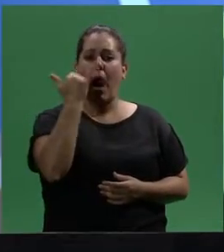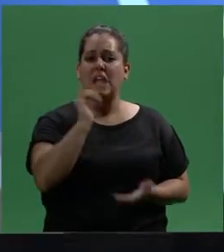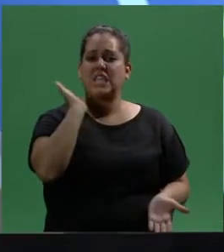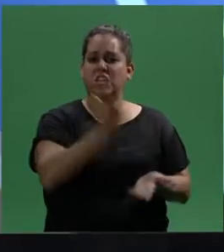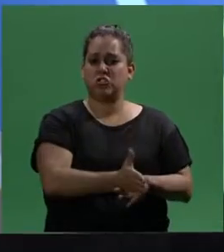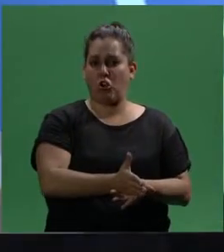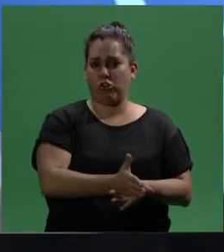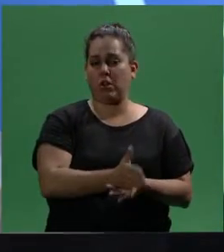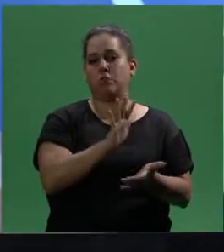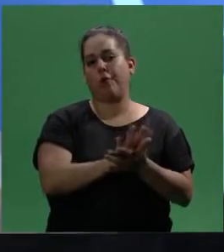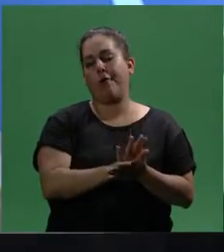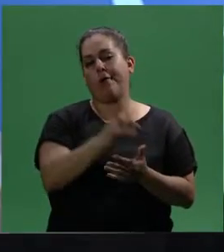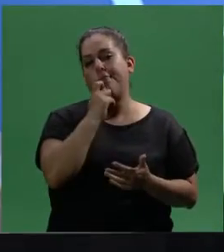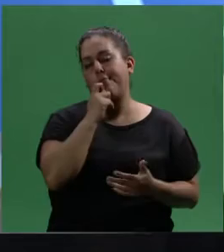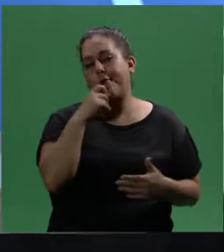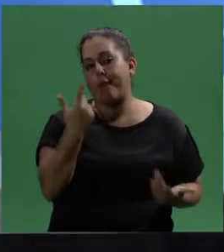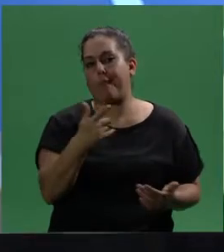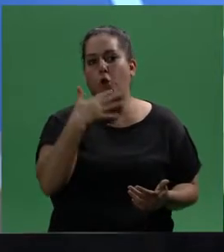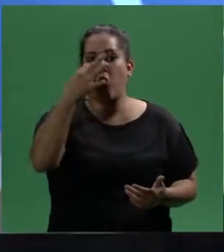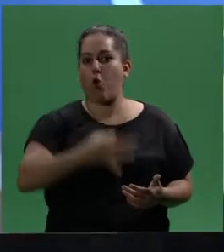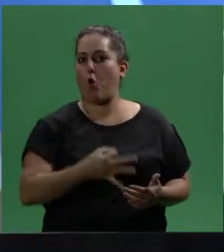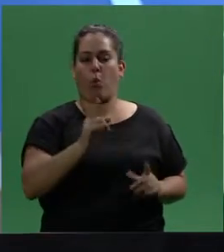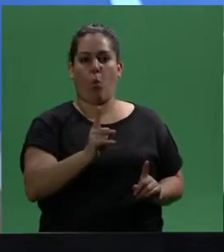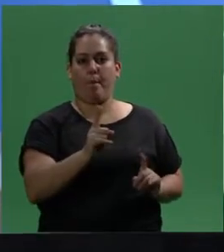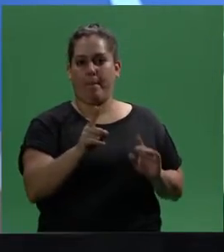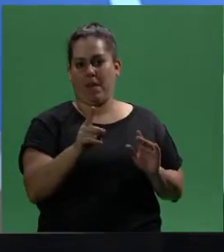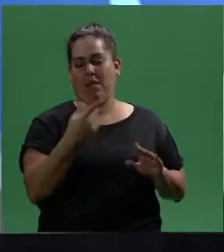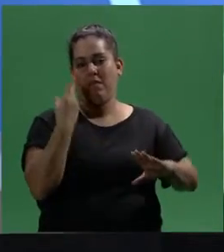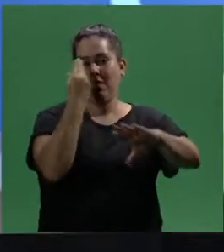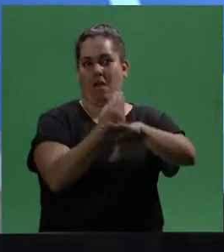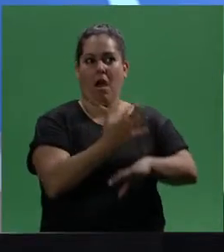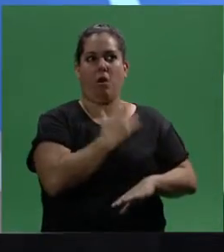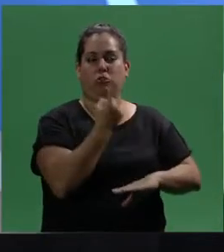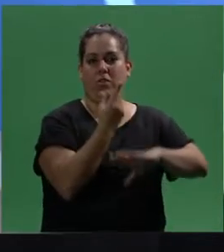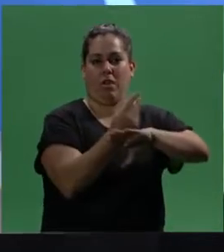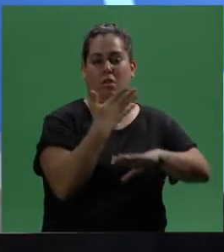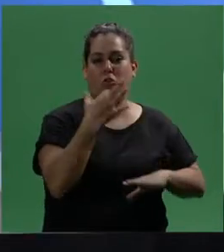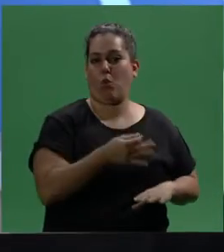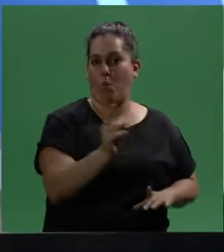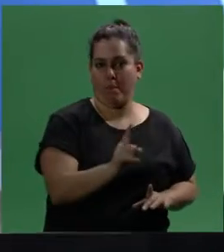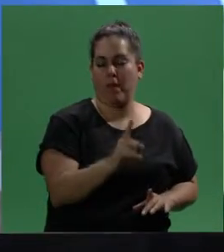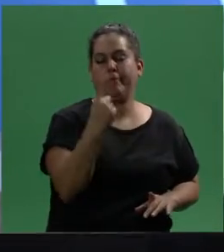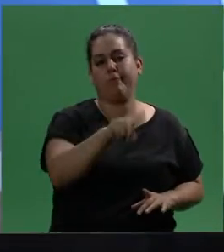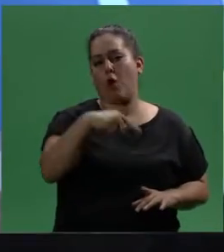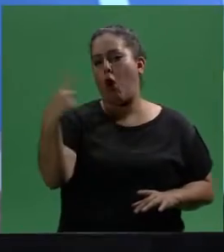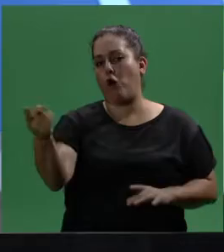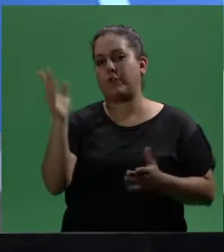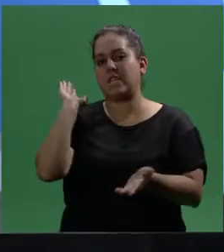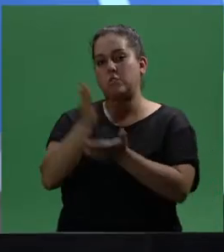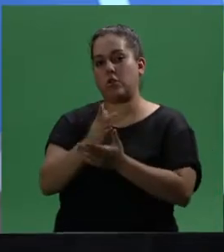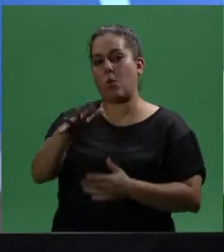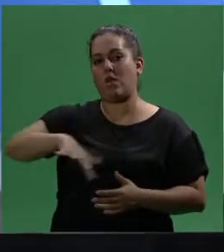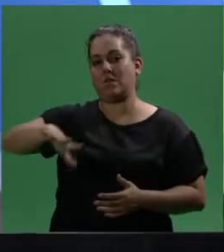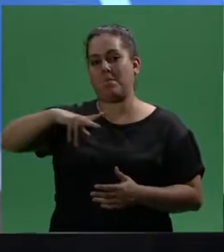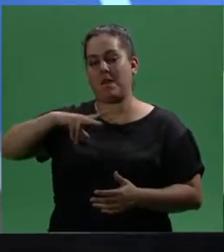un tipo de sanciones que tienen que ver con lo que yo dije, un cumplimiento de los débores de funcionarios públicos. Prepecitan las sanciones con respecto